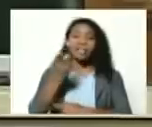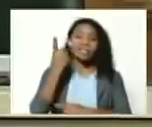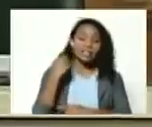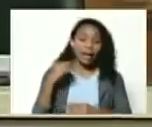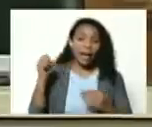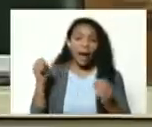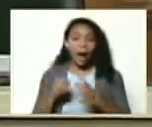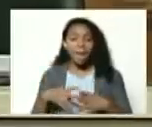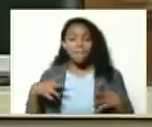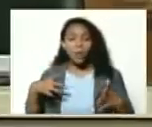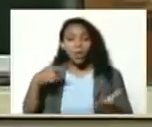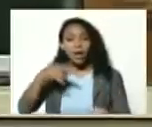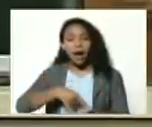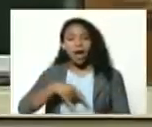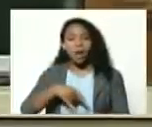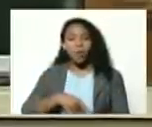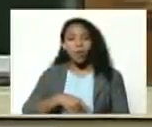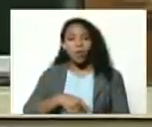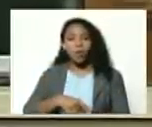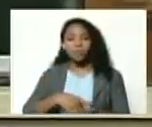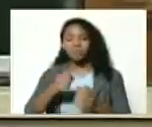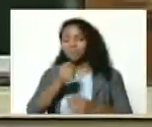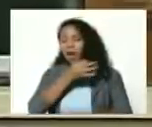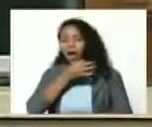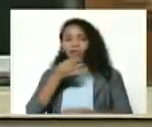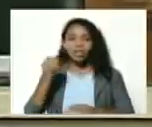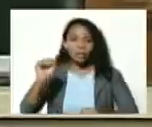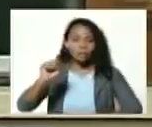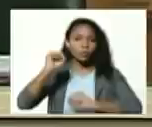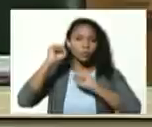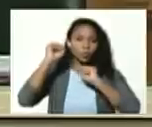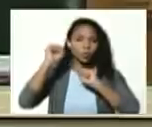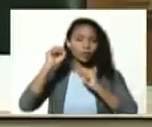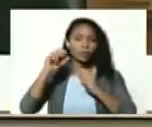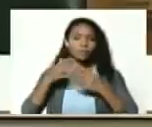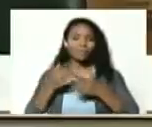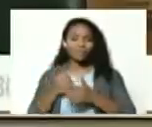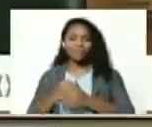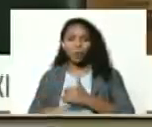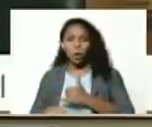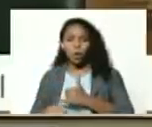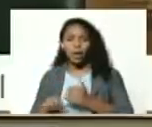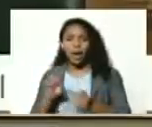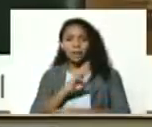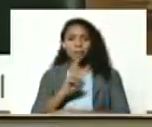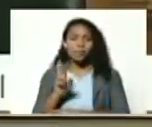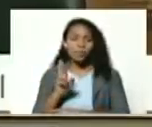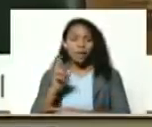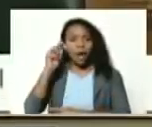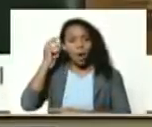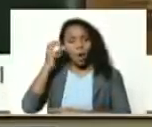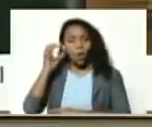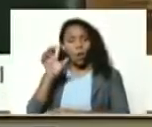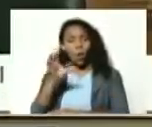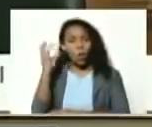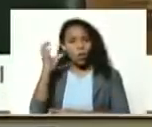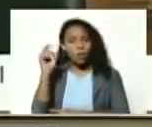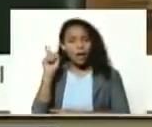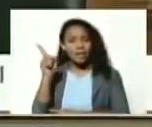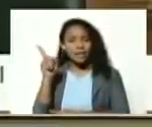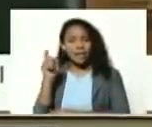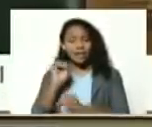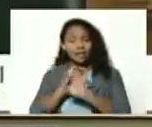campo de Carabobo en espléndida victoria nace la República de Colombia es la convicción